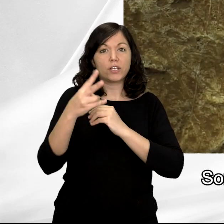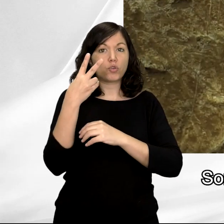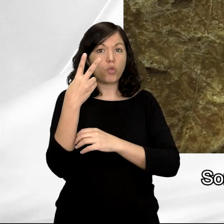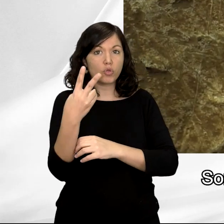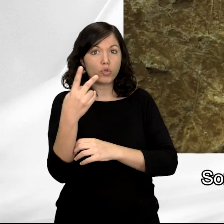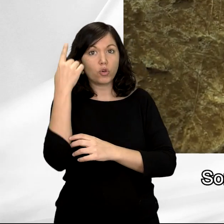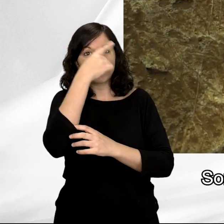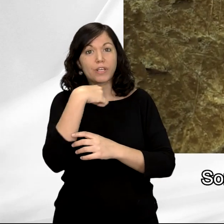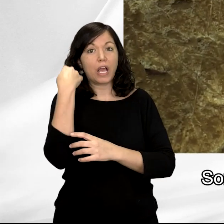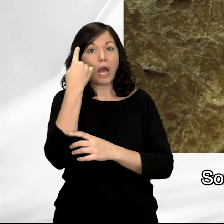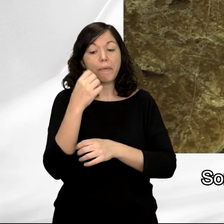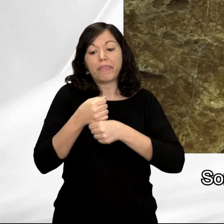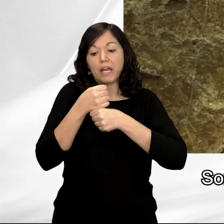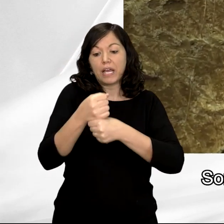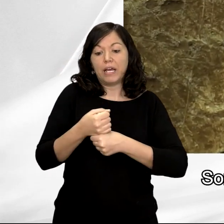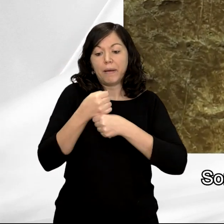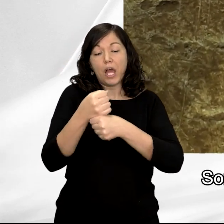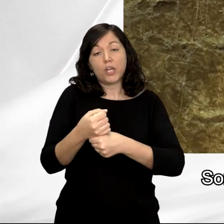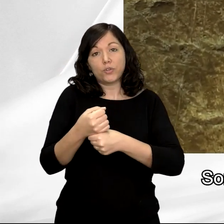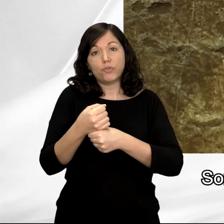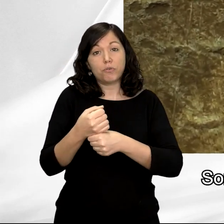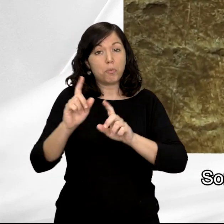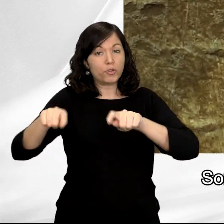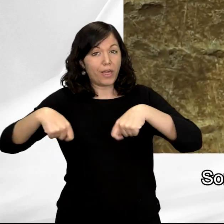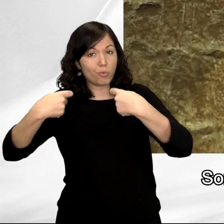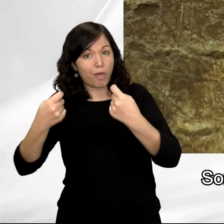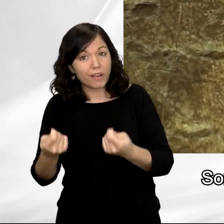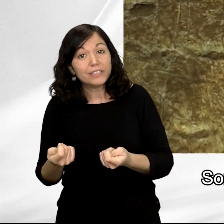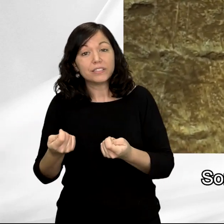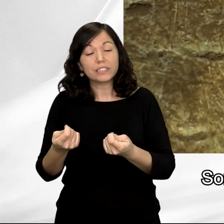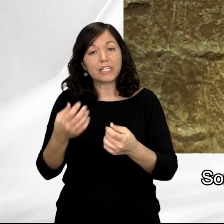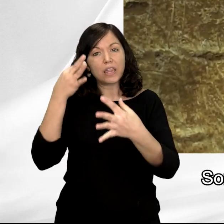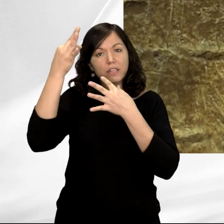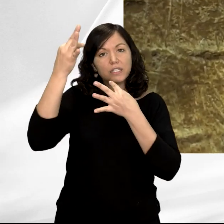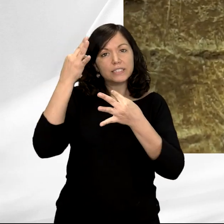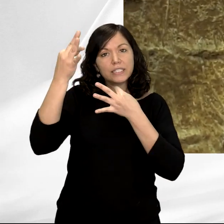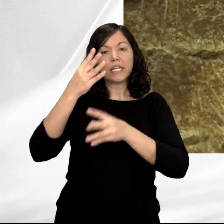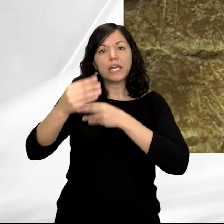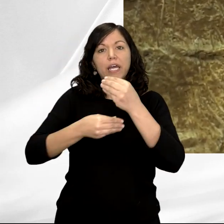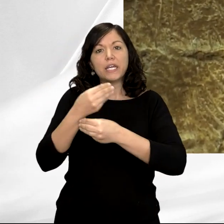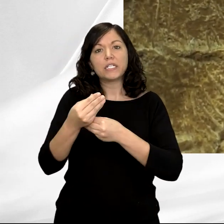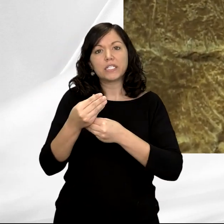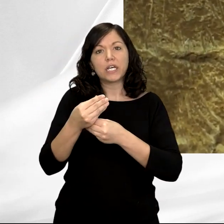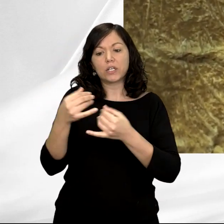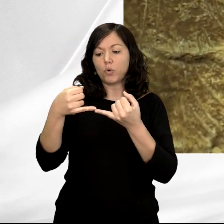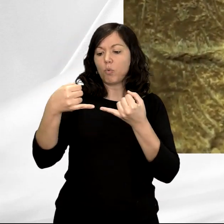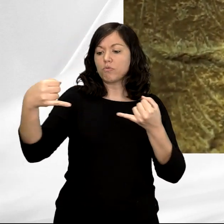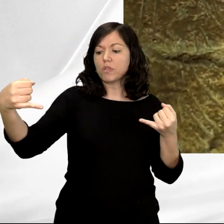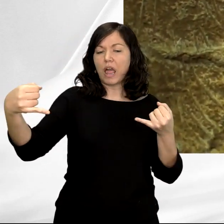caballo con un tratamiento muy naturalista en el detalle. Están realizadas con un trazo